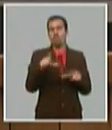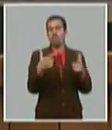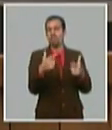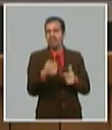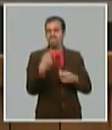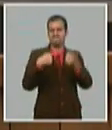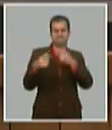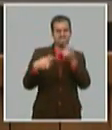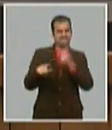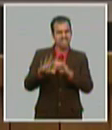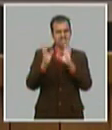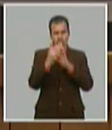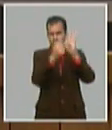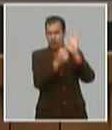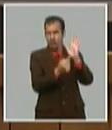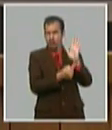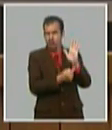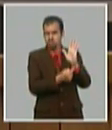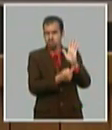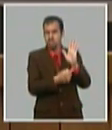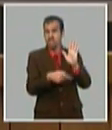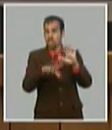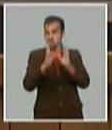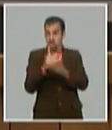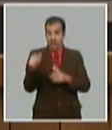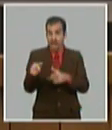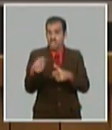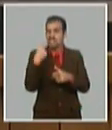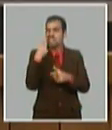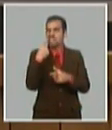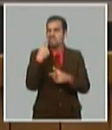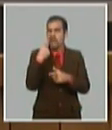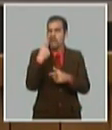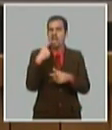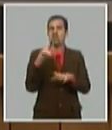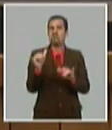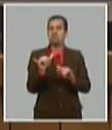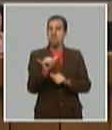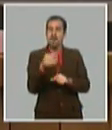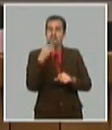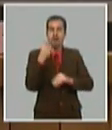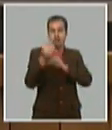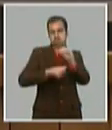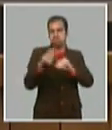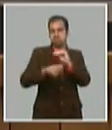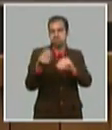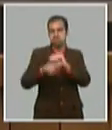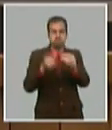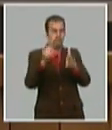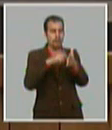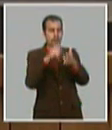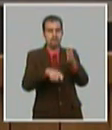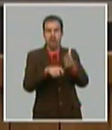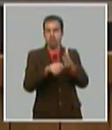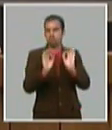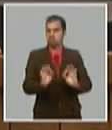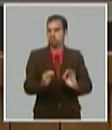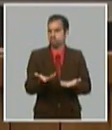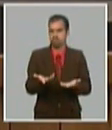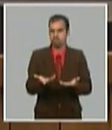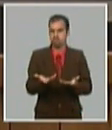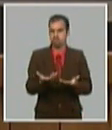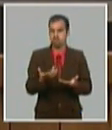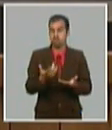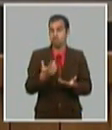que eso en realidad en la concreta nos estaba conduciendo a una presión para modificar permanentemente los planes porque ante el